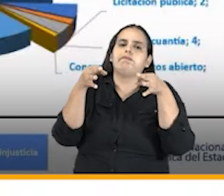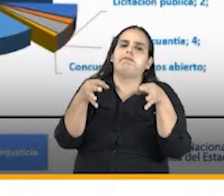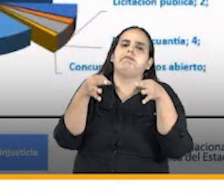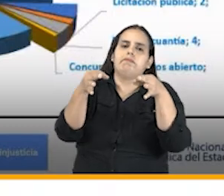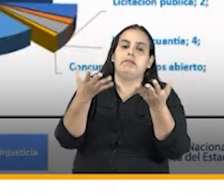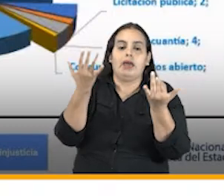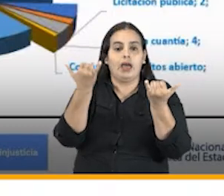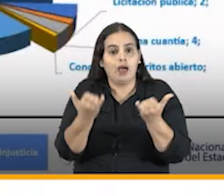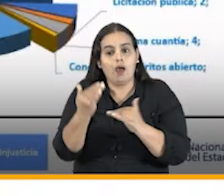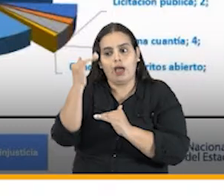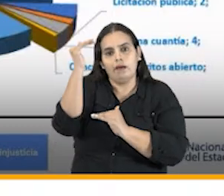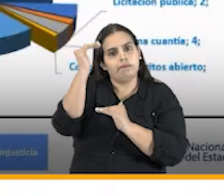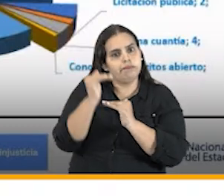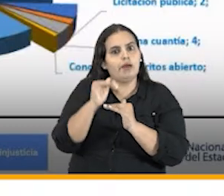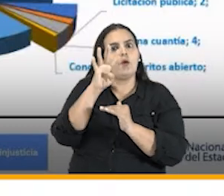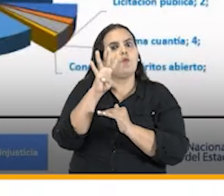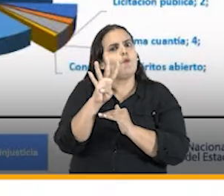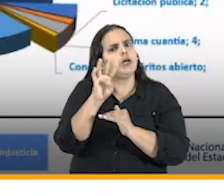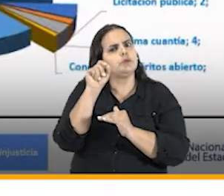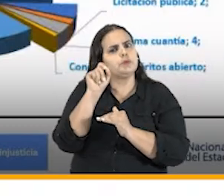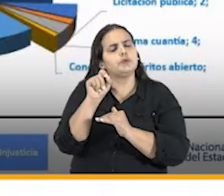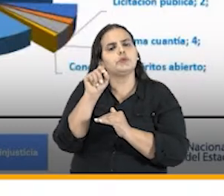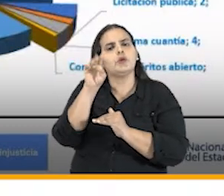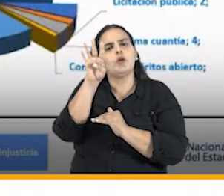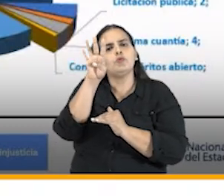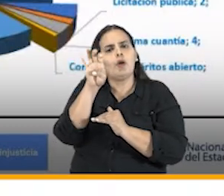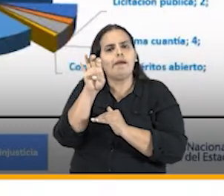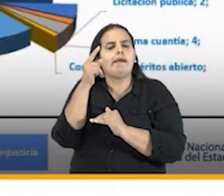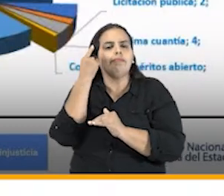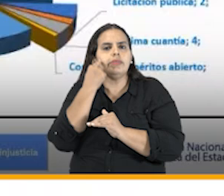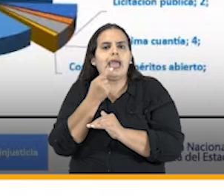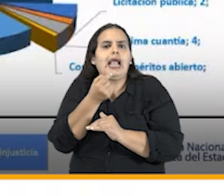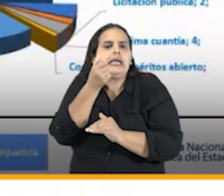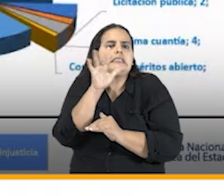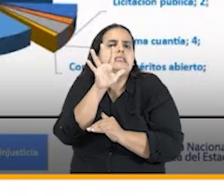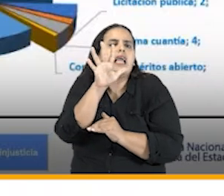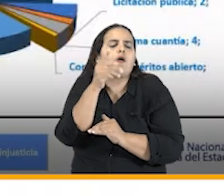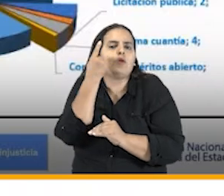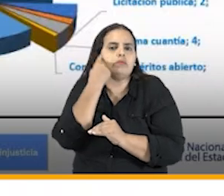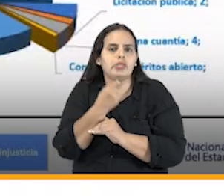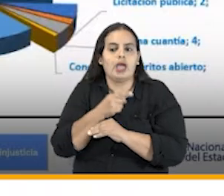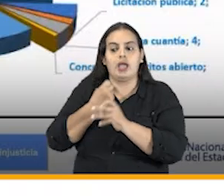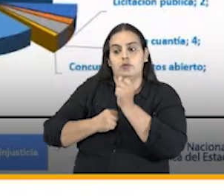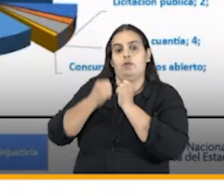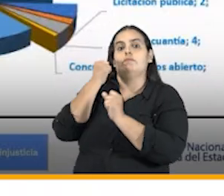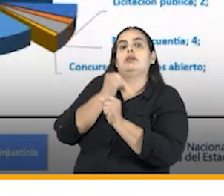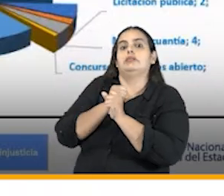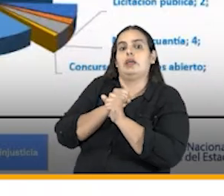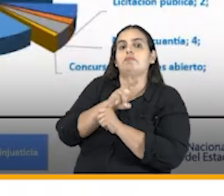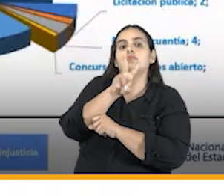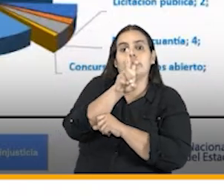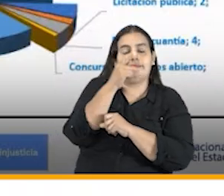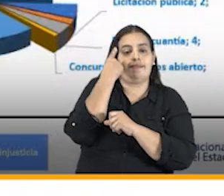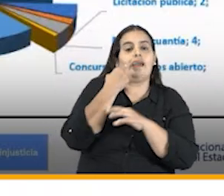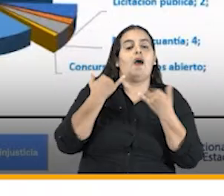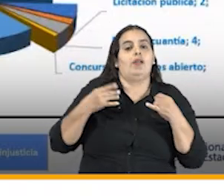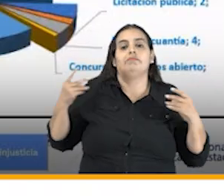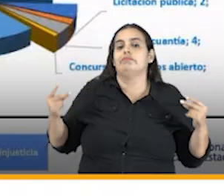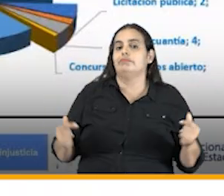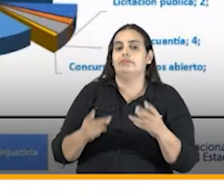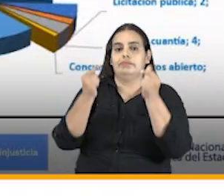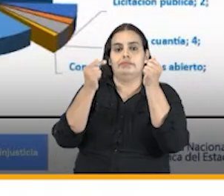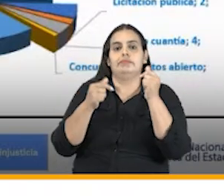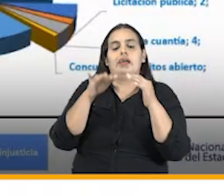en promedio se ha reducido a 4.09 días casi 5 días y el año pasado era de 7 días en